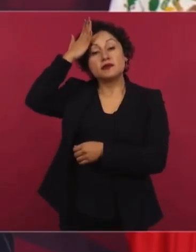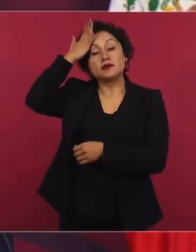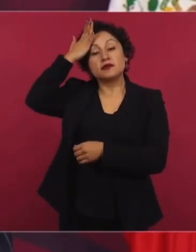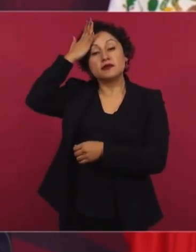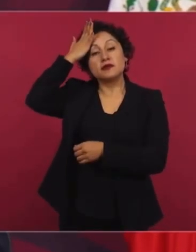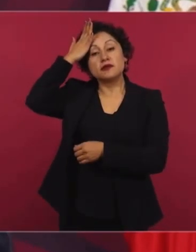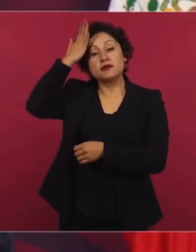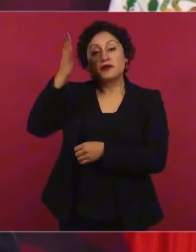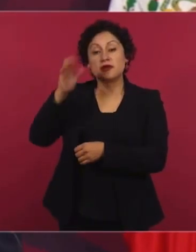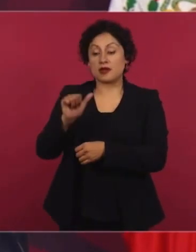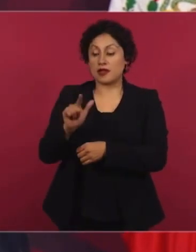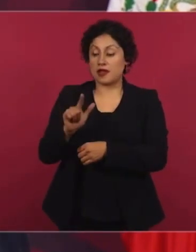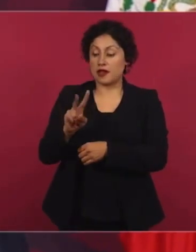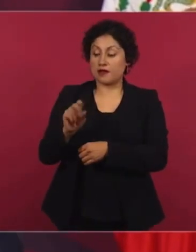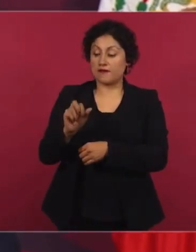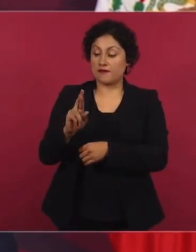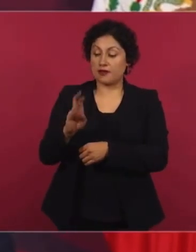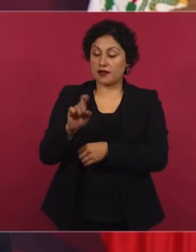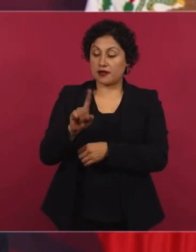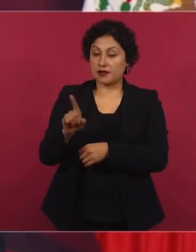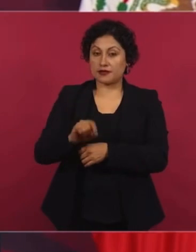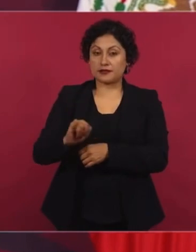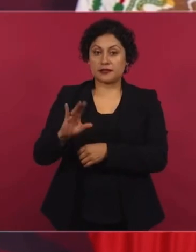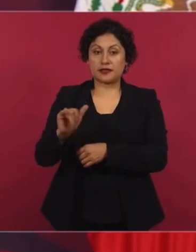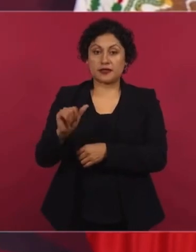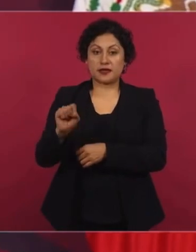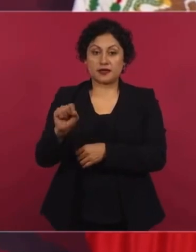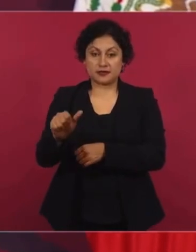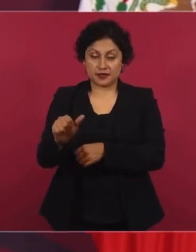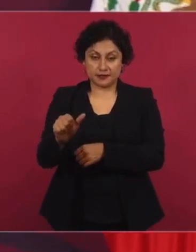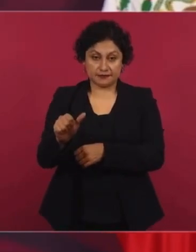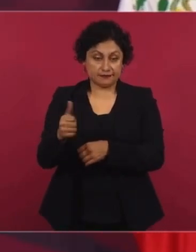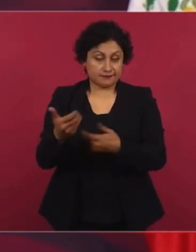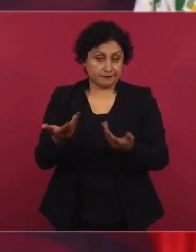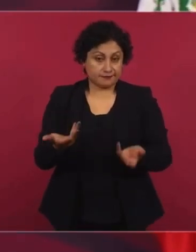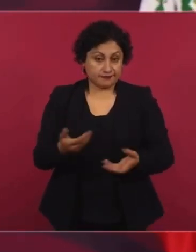Álvarez y Casa y que